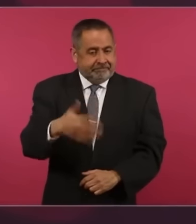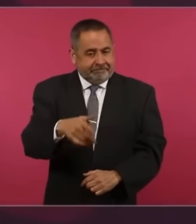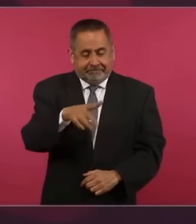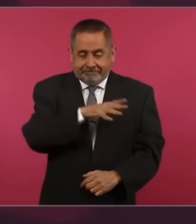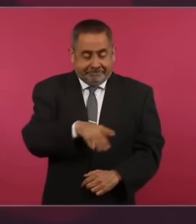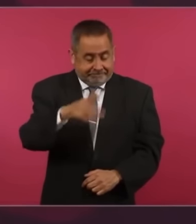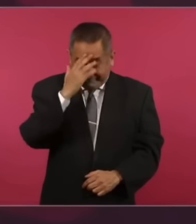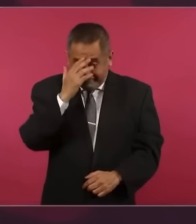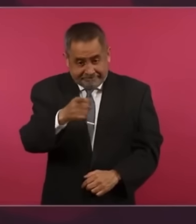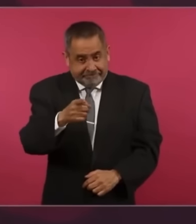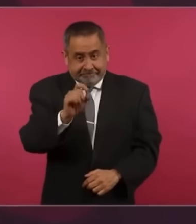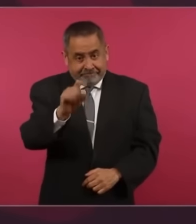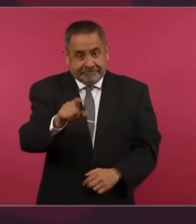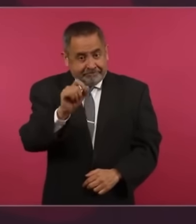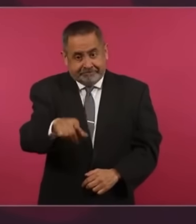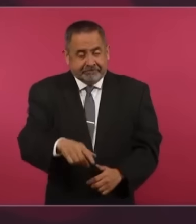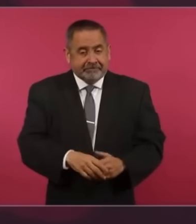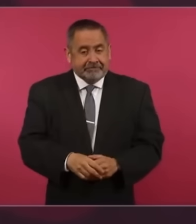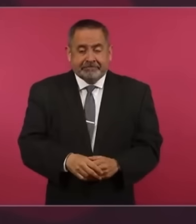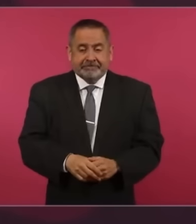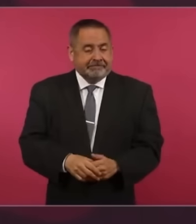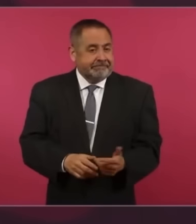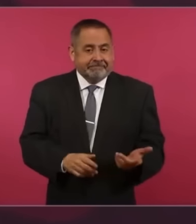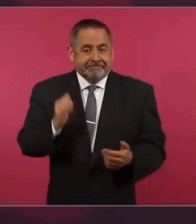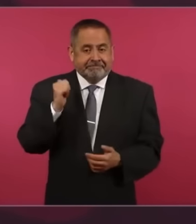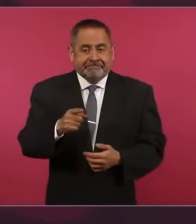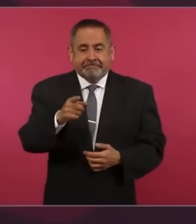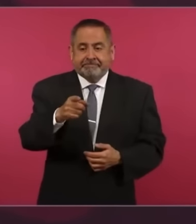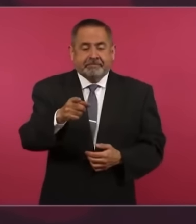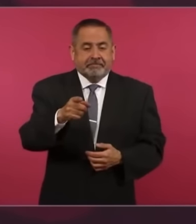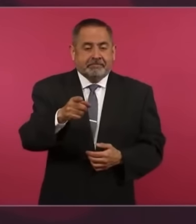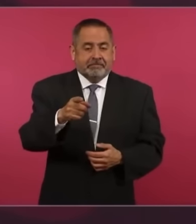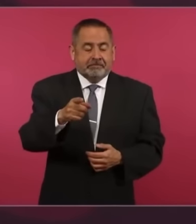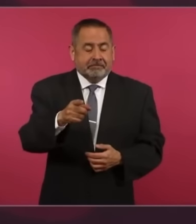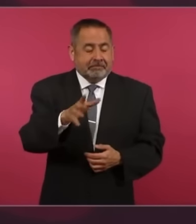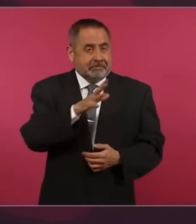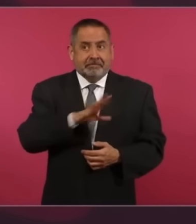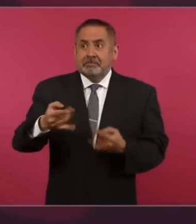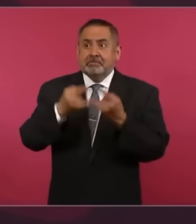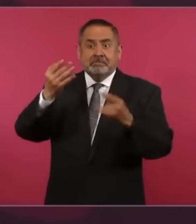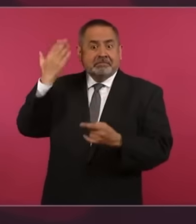también algo inédito.